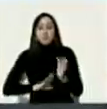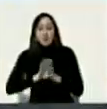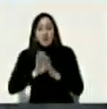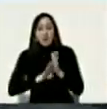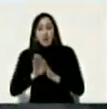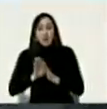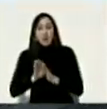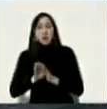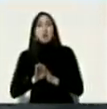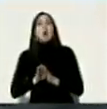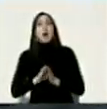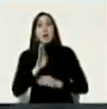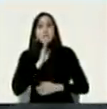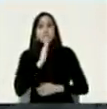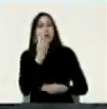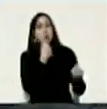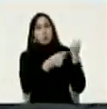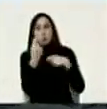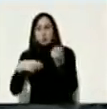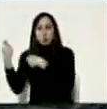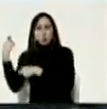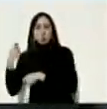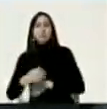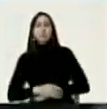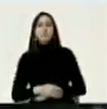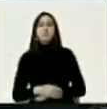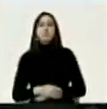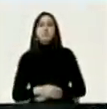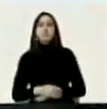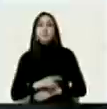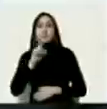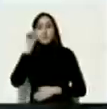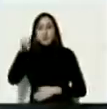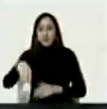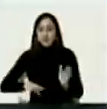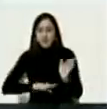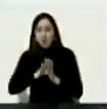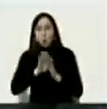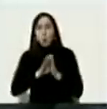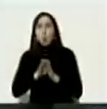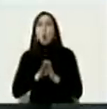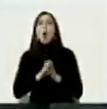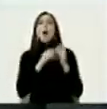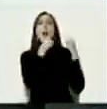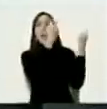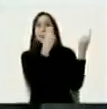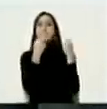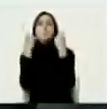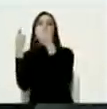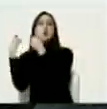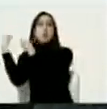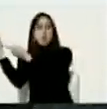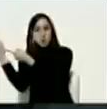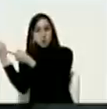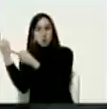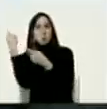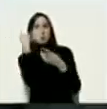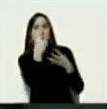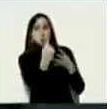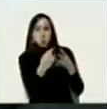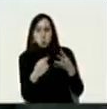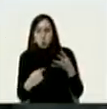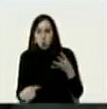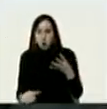transacciones bancarias en el crecimiento de las importaciones de materia para